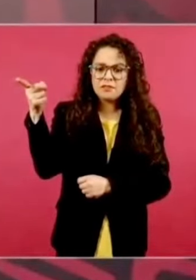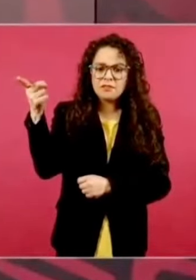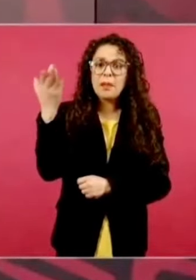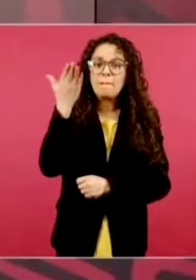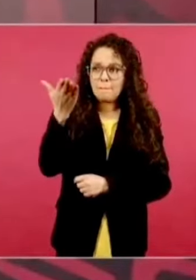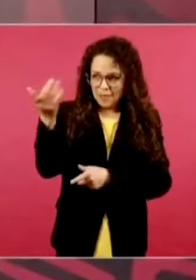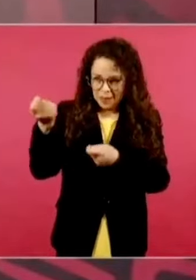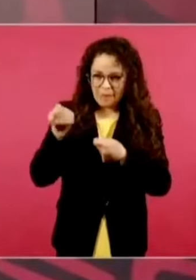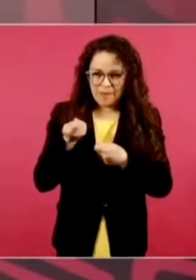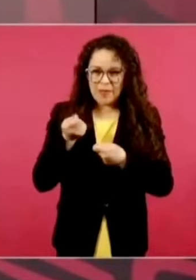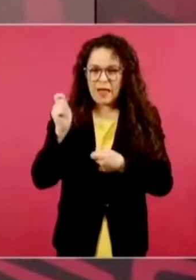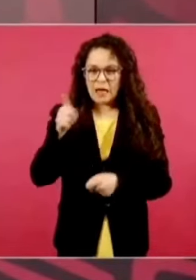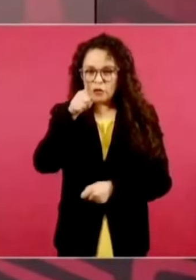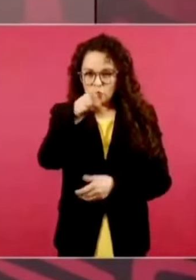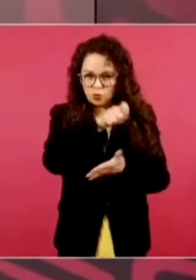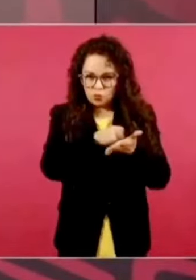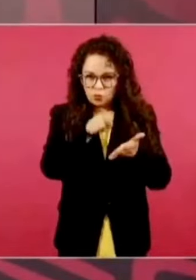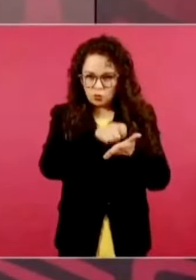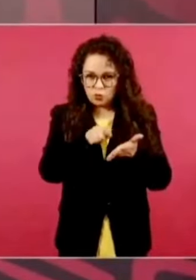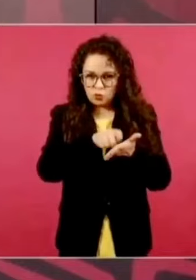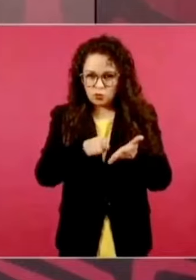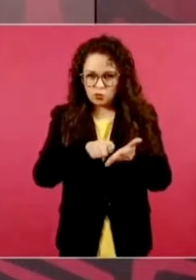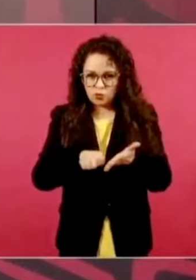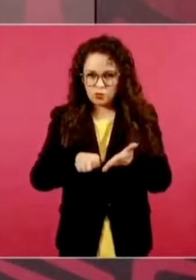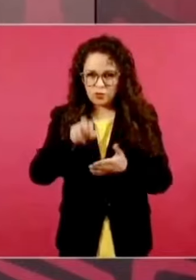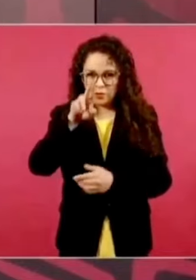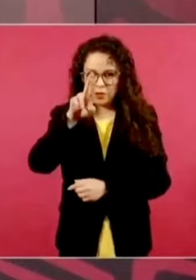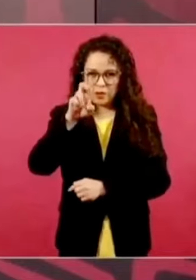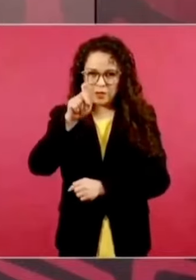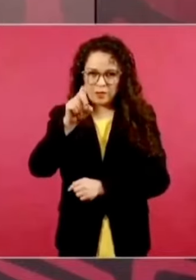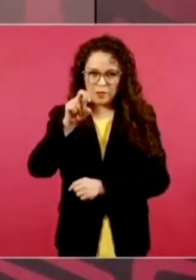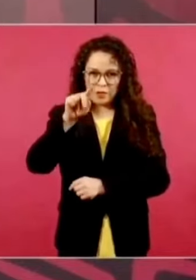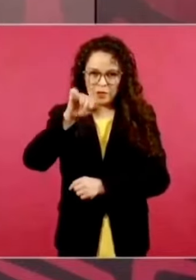fue